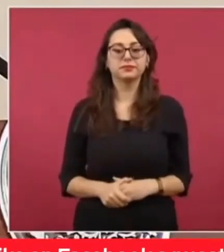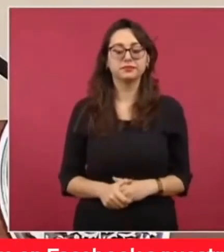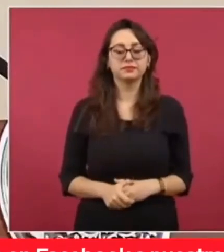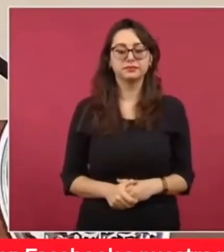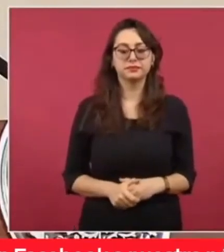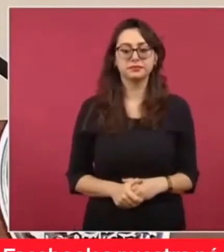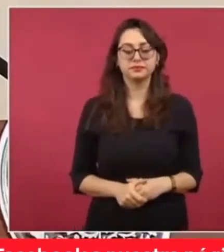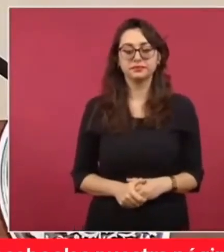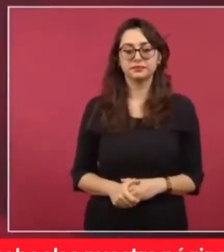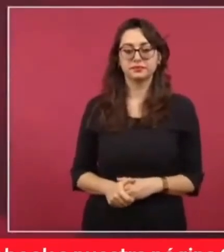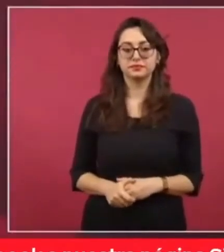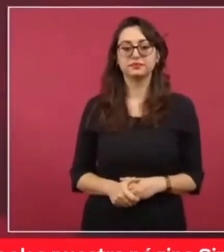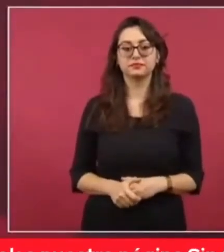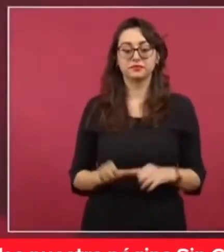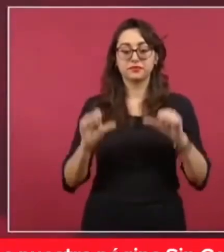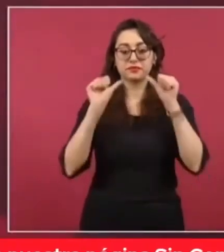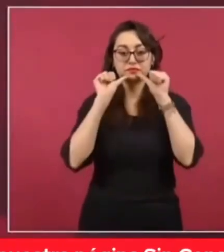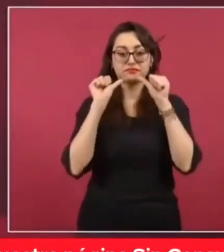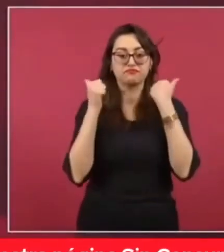Y con agencia.